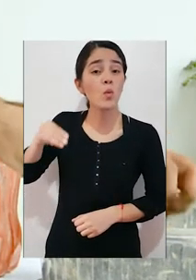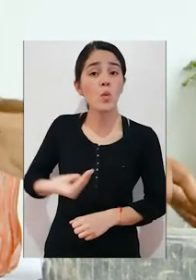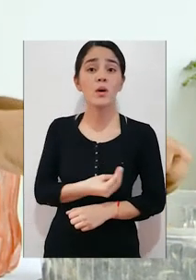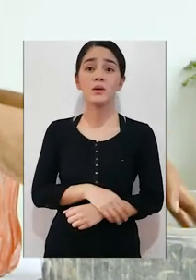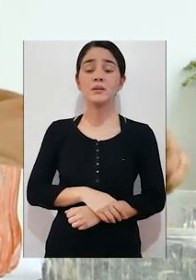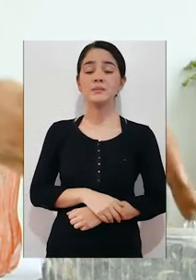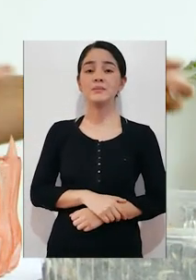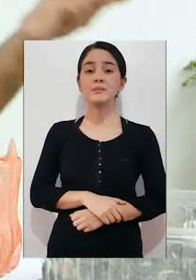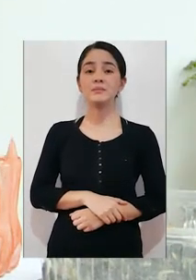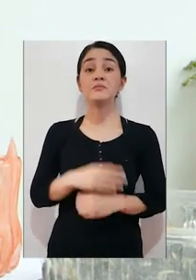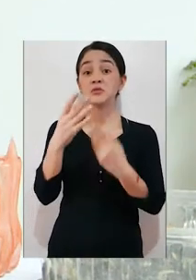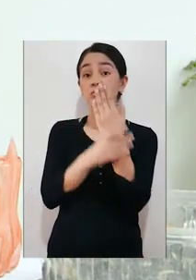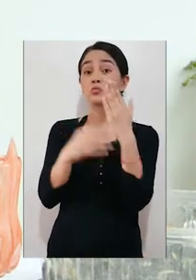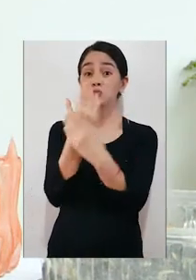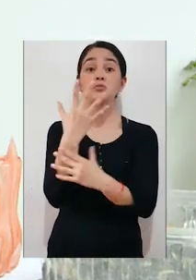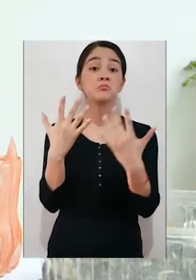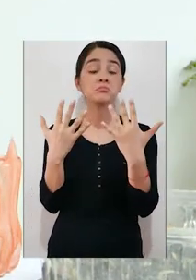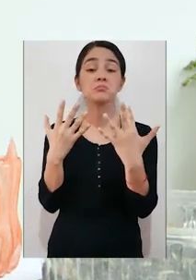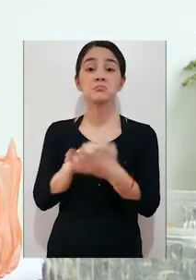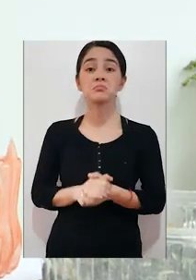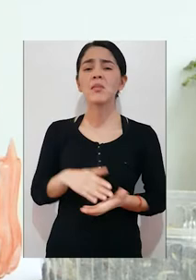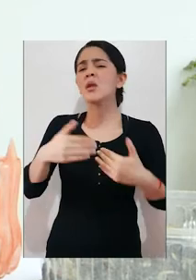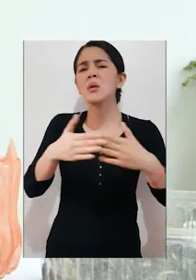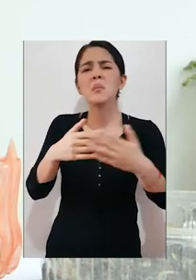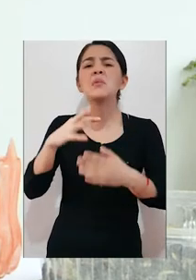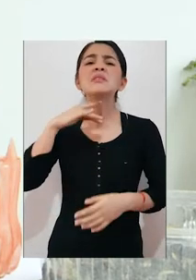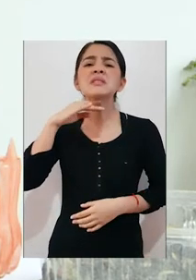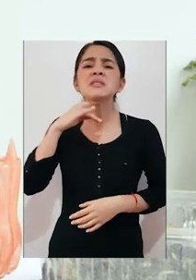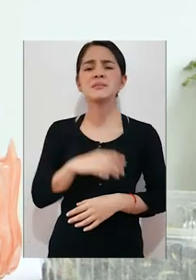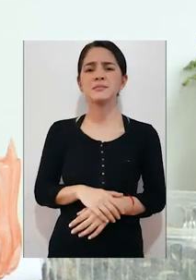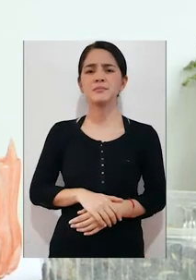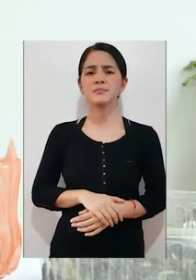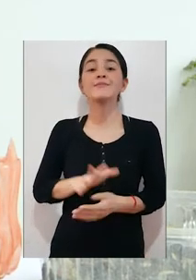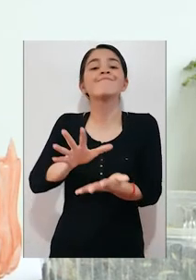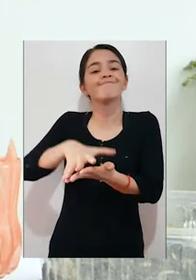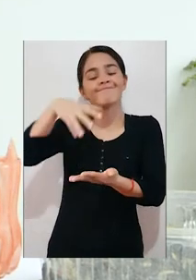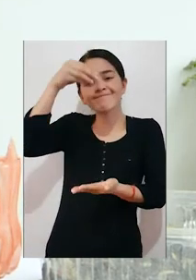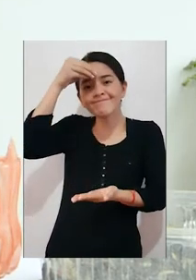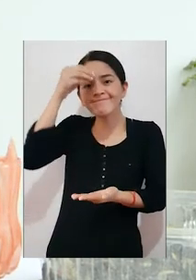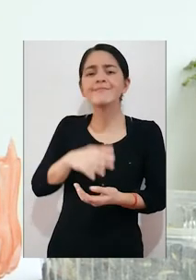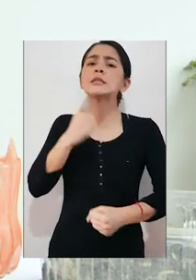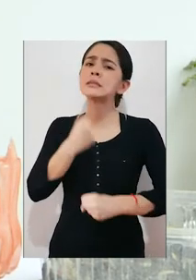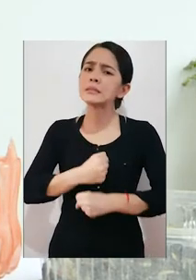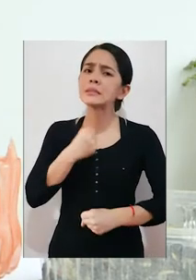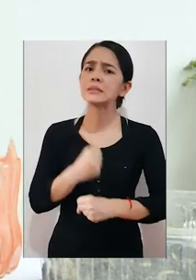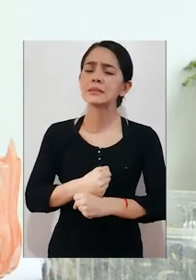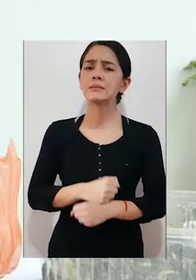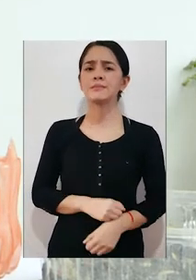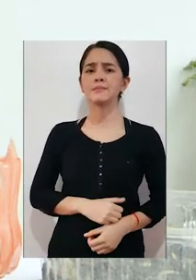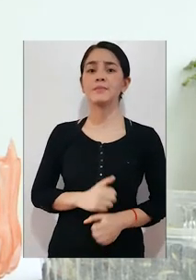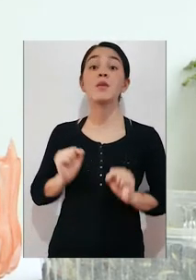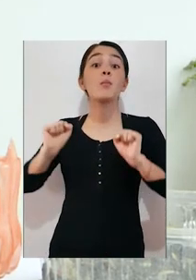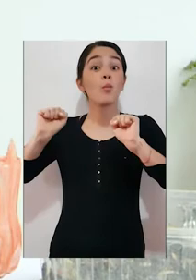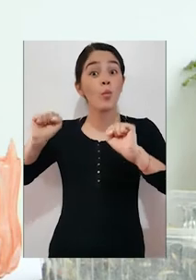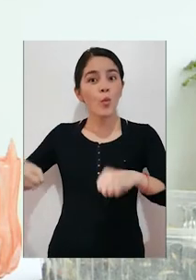un guante o con sus manos. No importa si nos ensuciamos, estamos aprendiendo. Estamos trabajando para poder